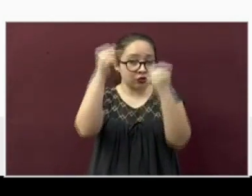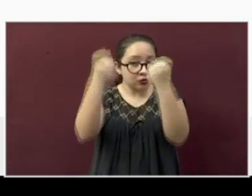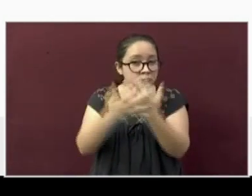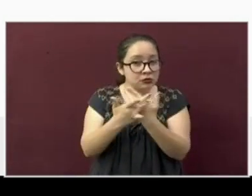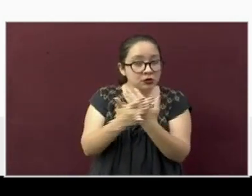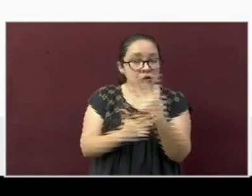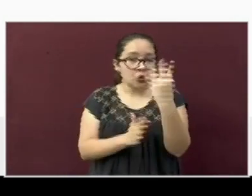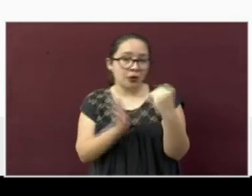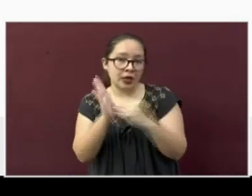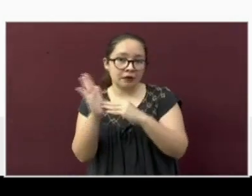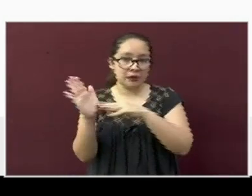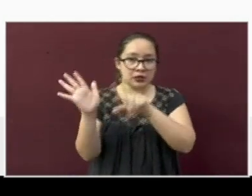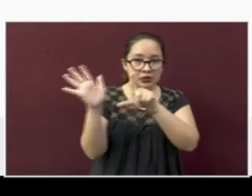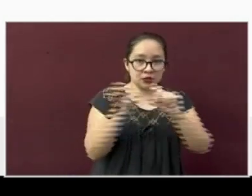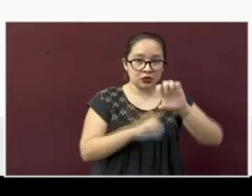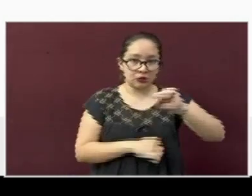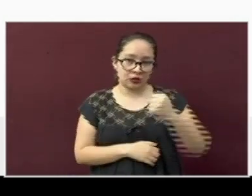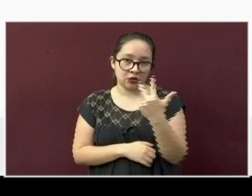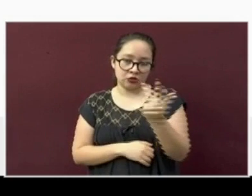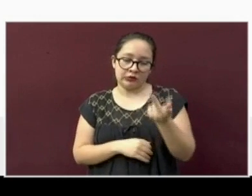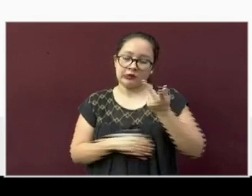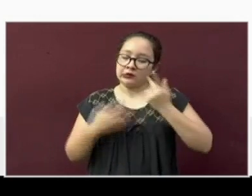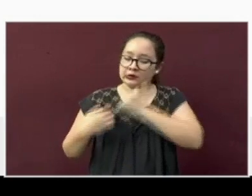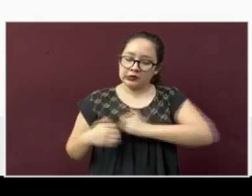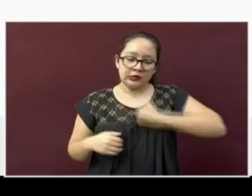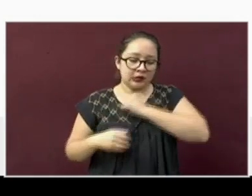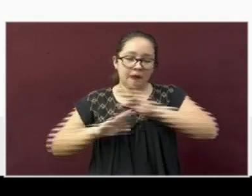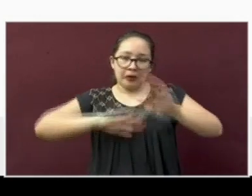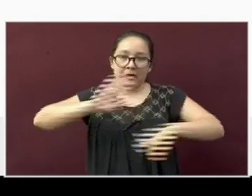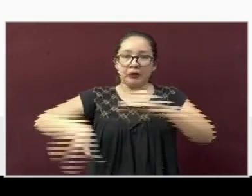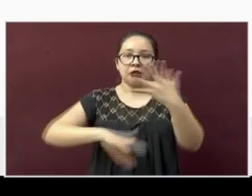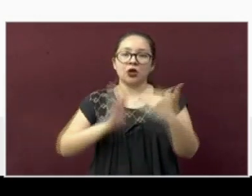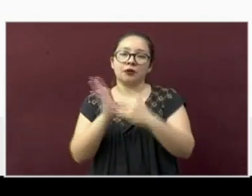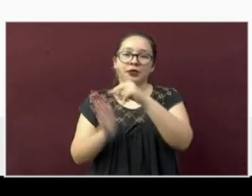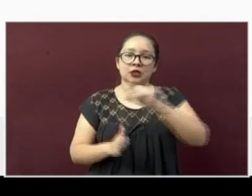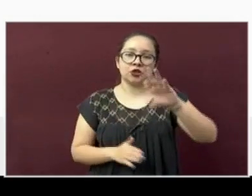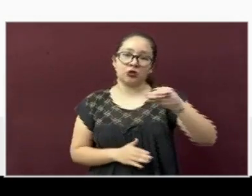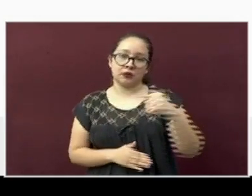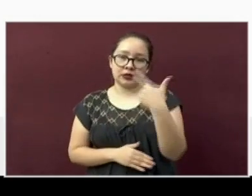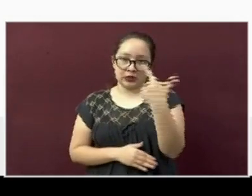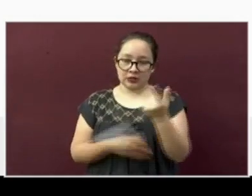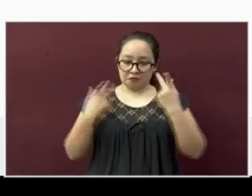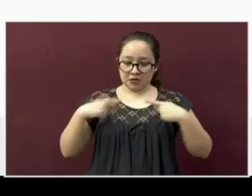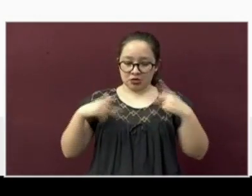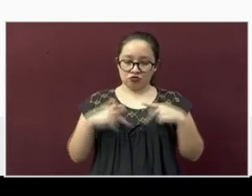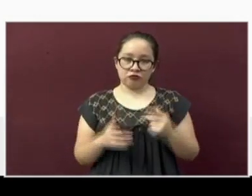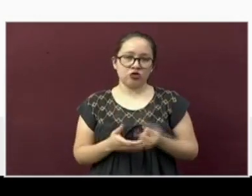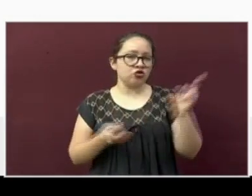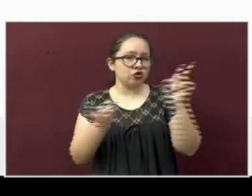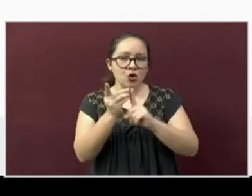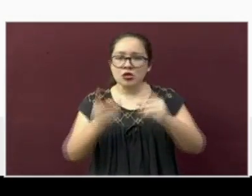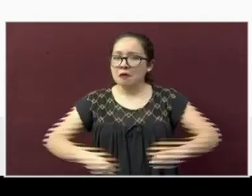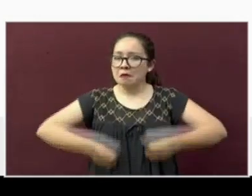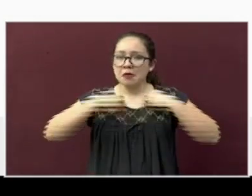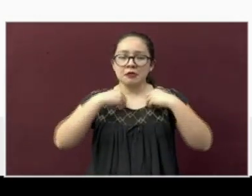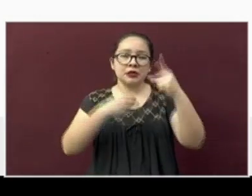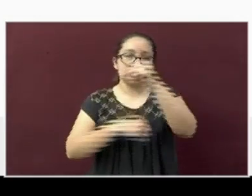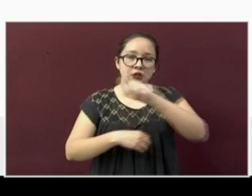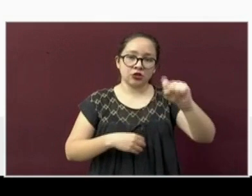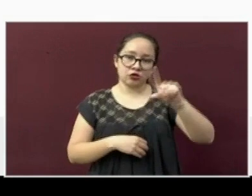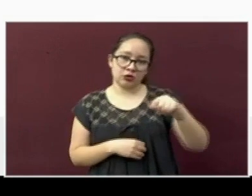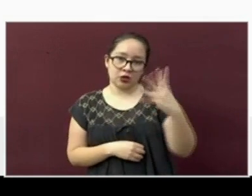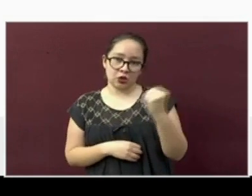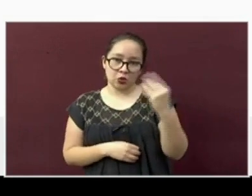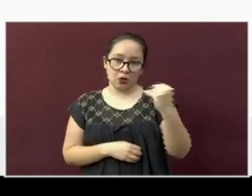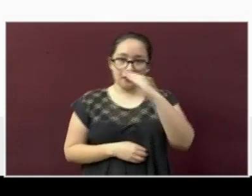mil setecientos sesenta y ocho. Y han fallecido cinco mil ciento noventa y siete pacientes residentes de ciento setenta y